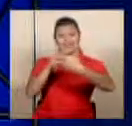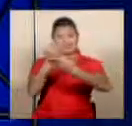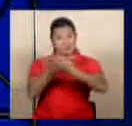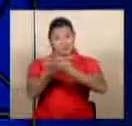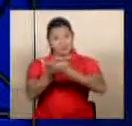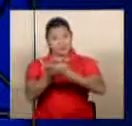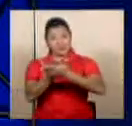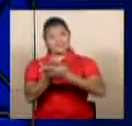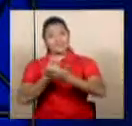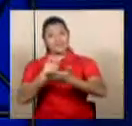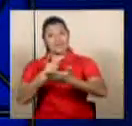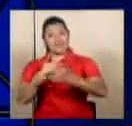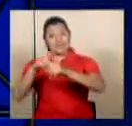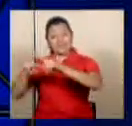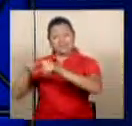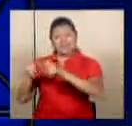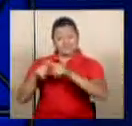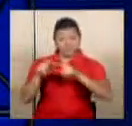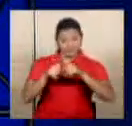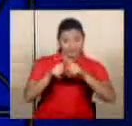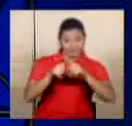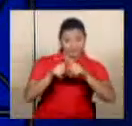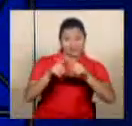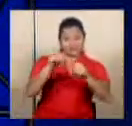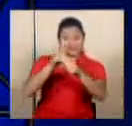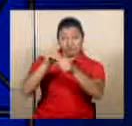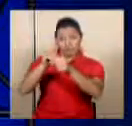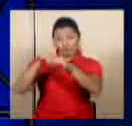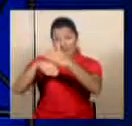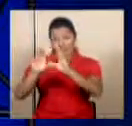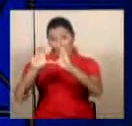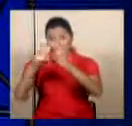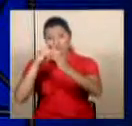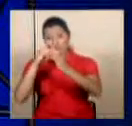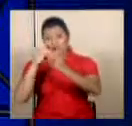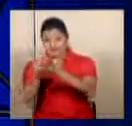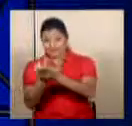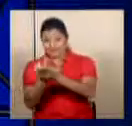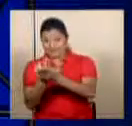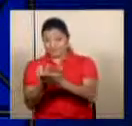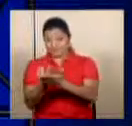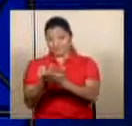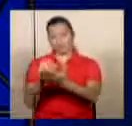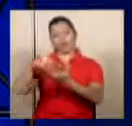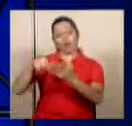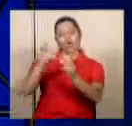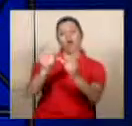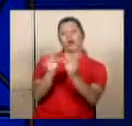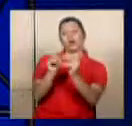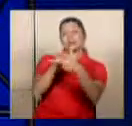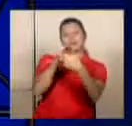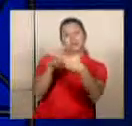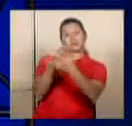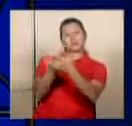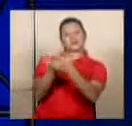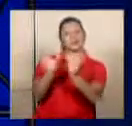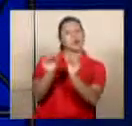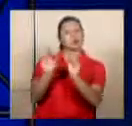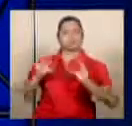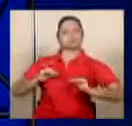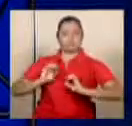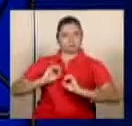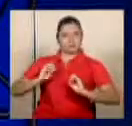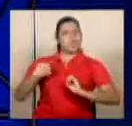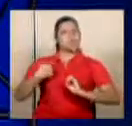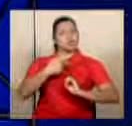presentado los legisladores de la Comisión de Asuntos Hacendarios. Pero ¿qué fue exactamente lo que pasó? Nosotros hemos preparado una